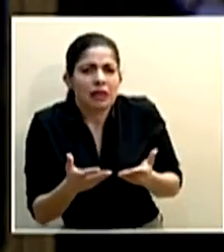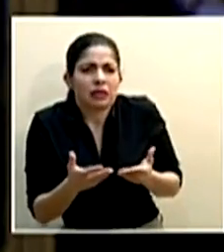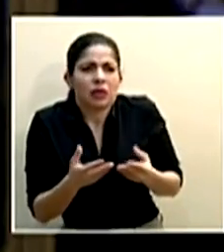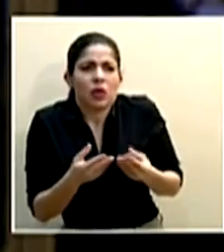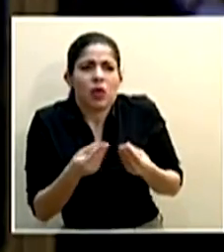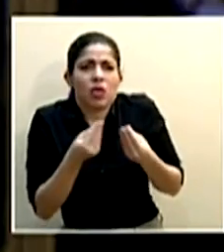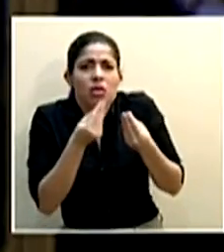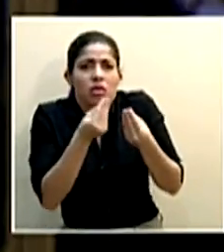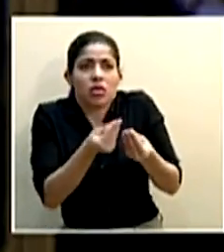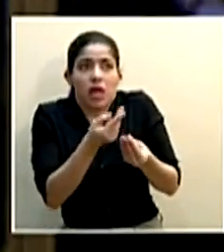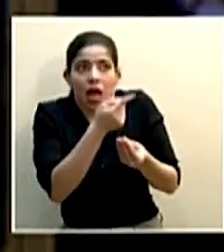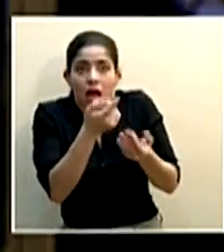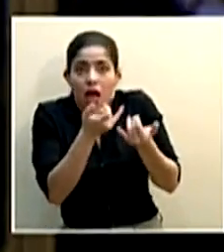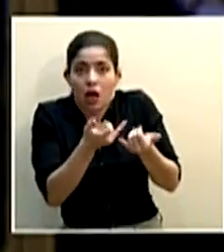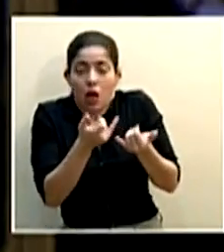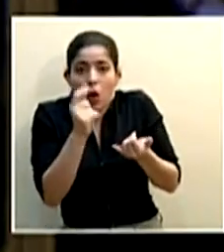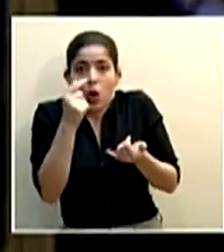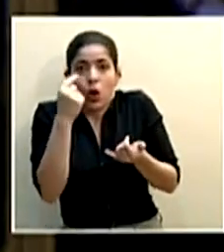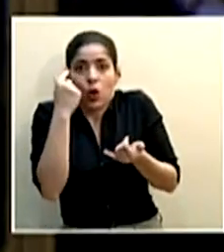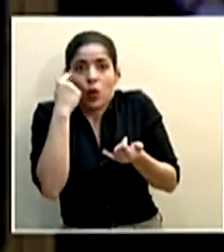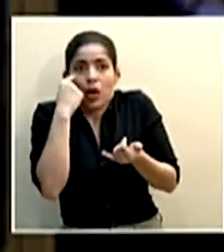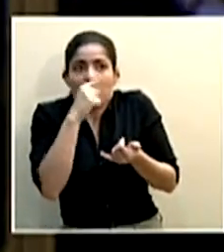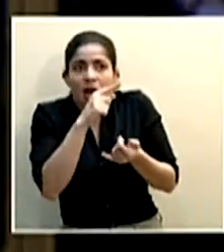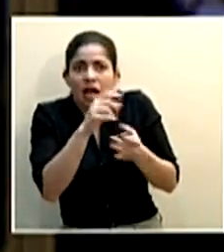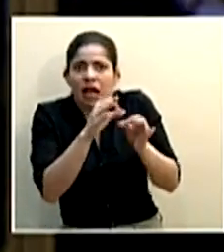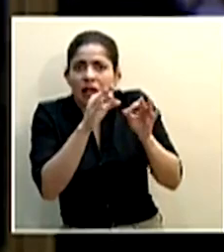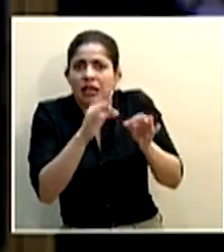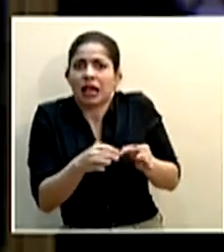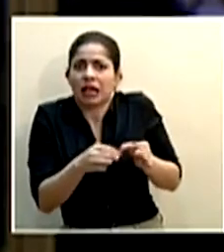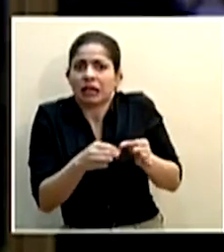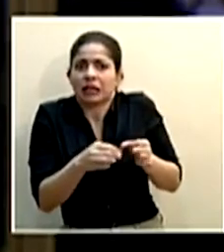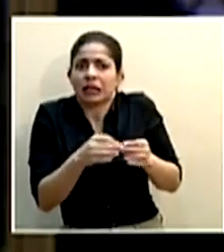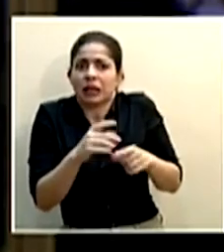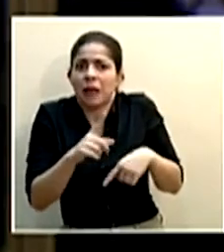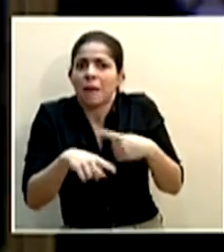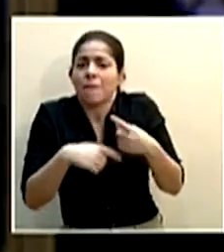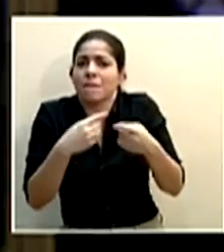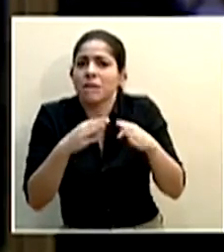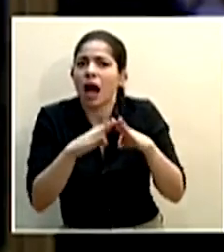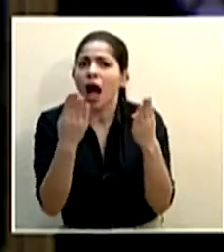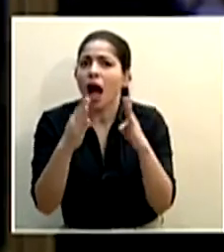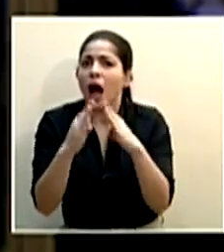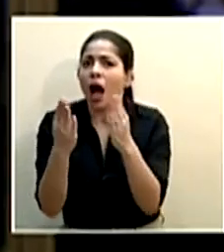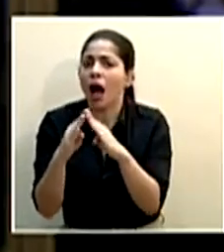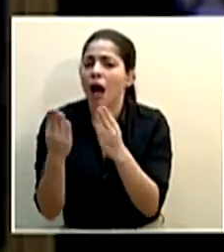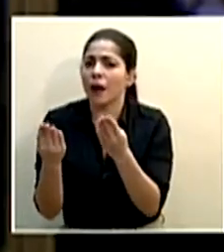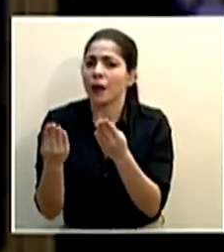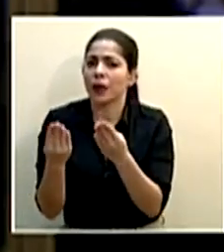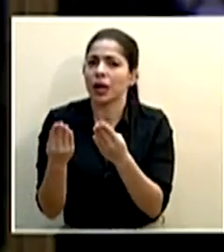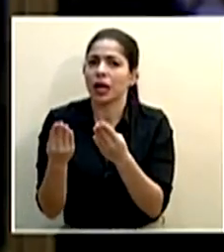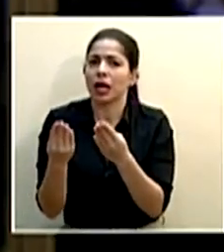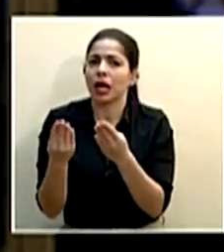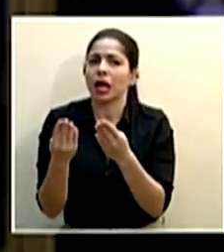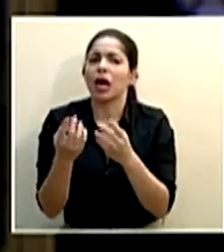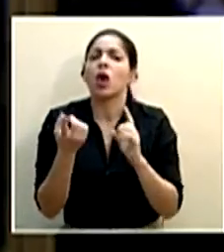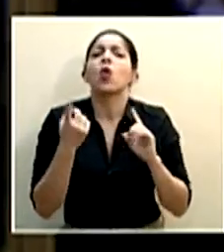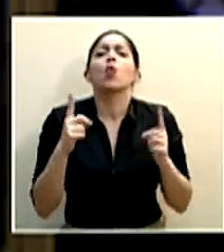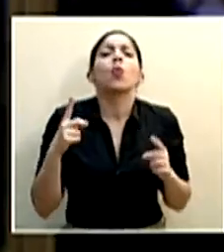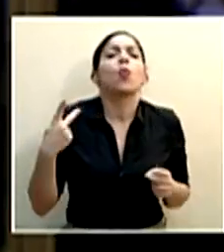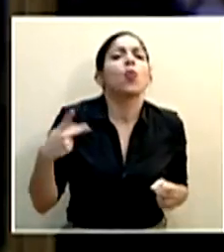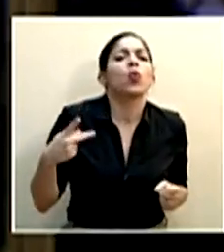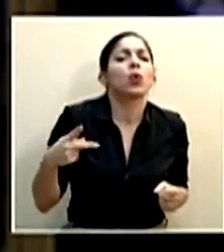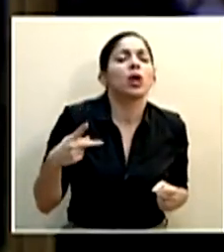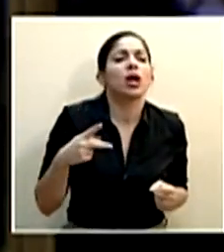en gobierno a anunciar este proceso gradual de reapertura y qué riesgos